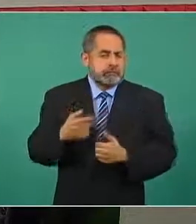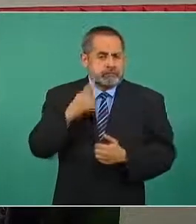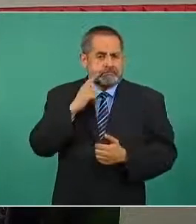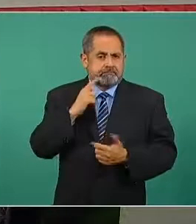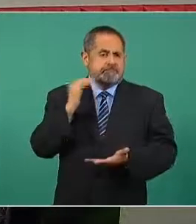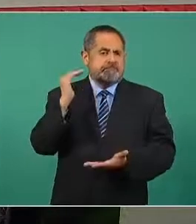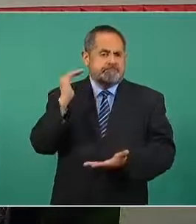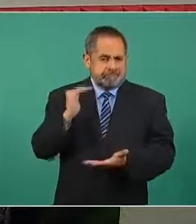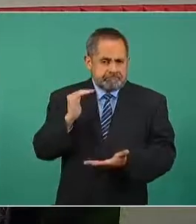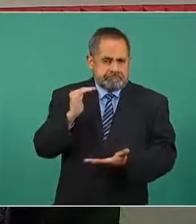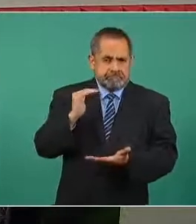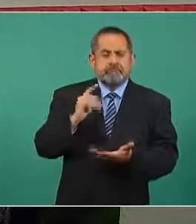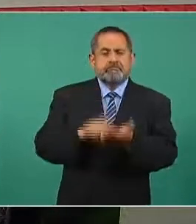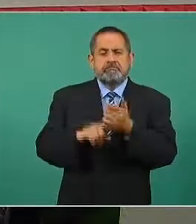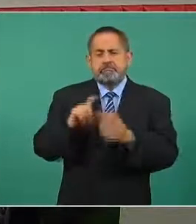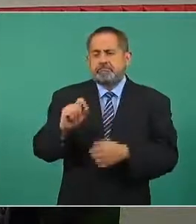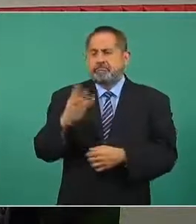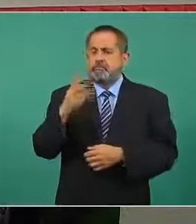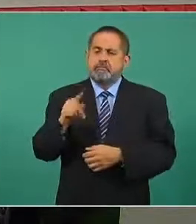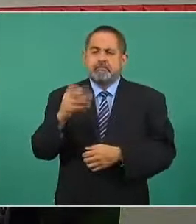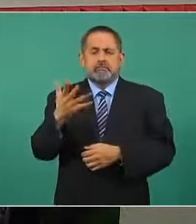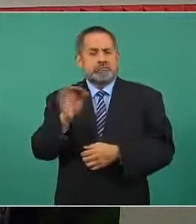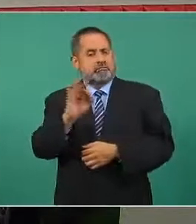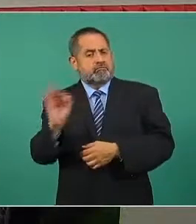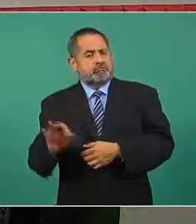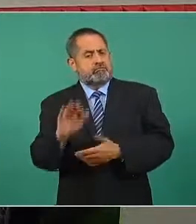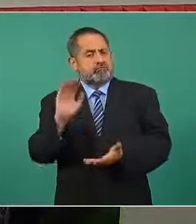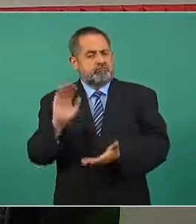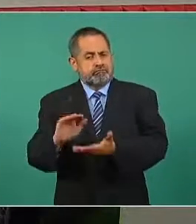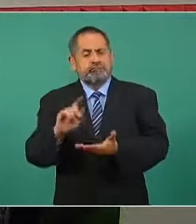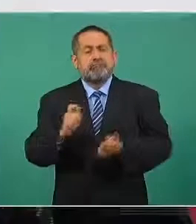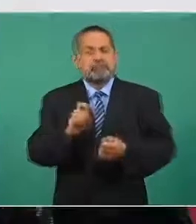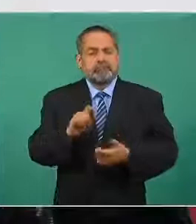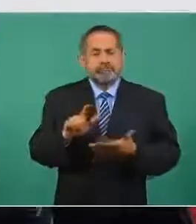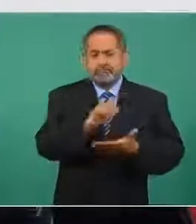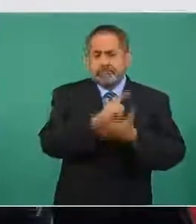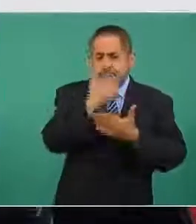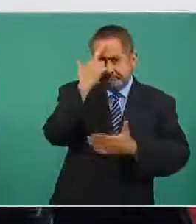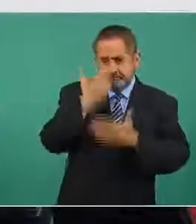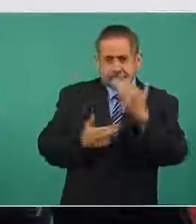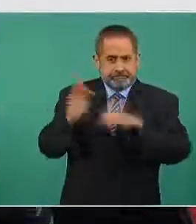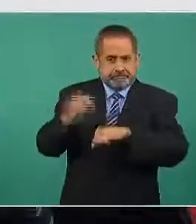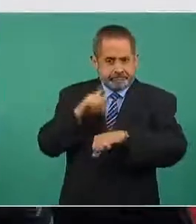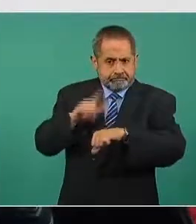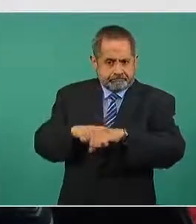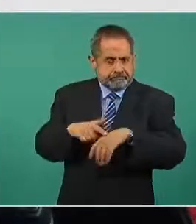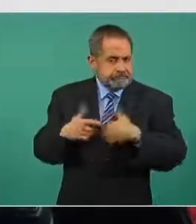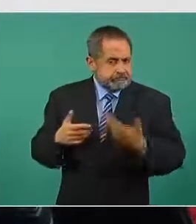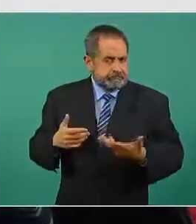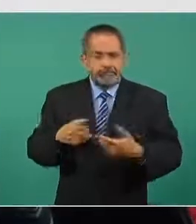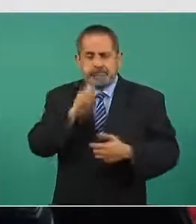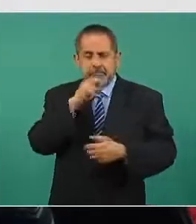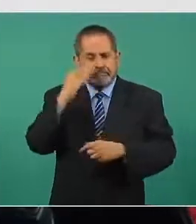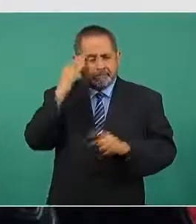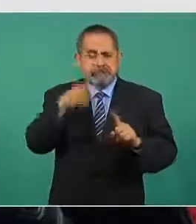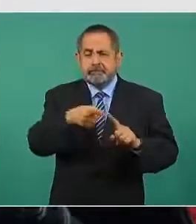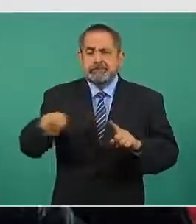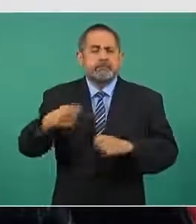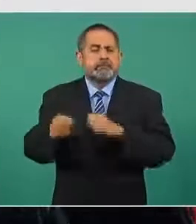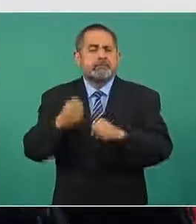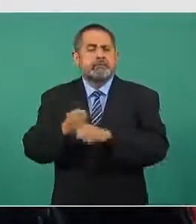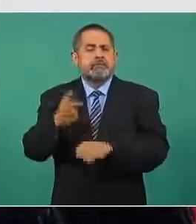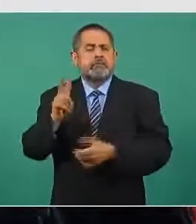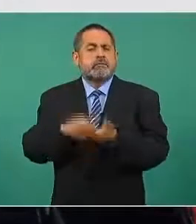reducción de 23.5% de los delitos del fuero federal respecto al mismo periodo de 2019